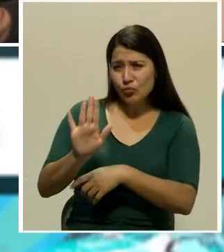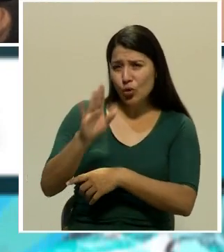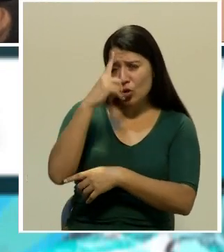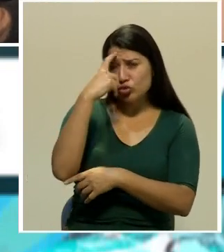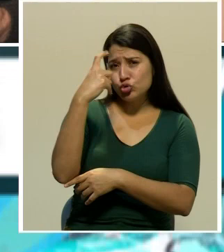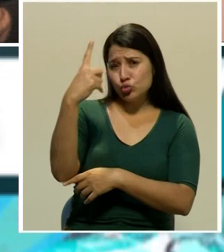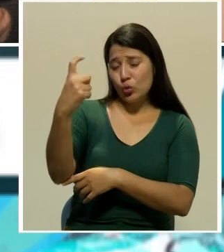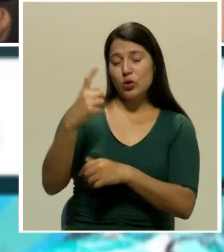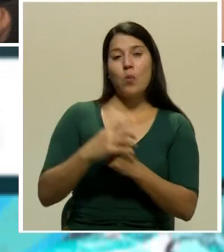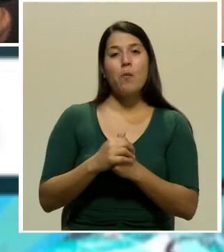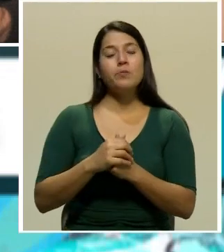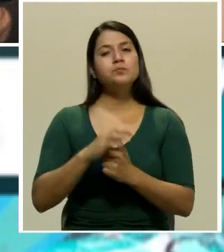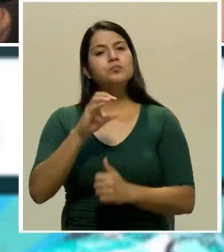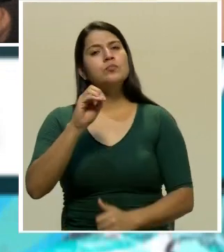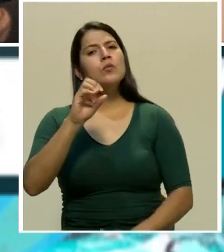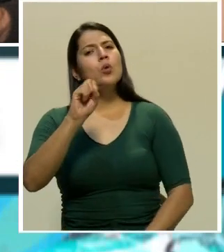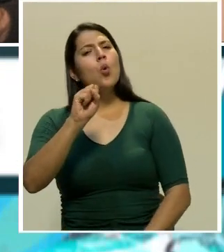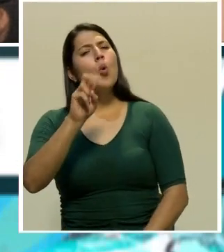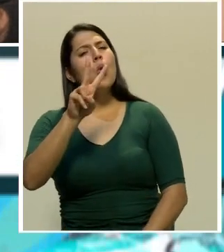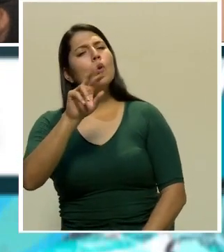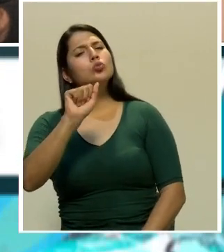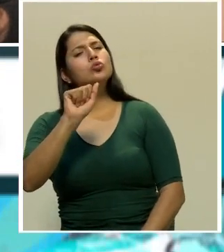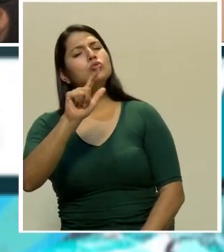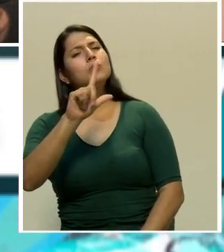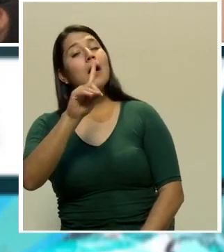Osvaldo, usted fue profesor